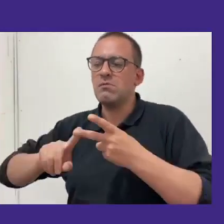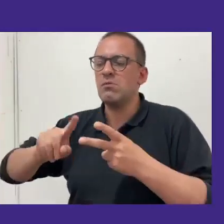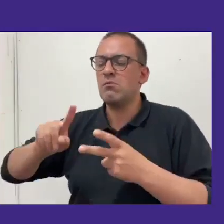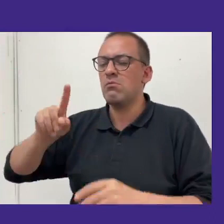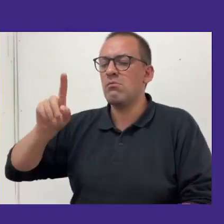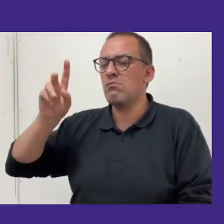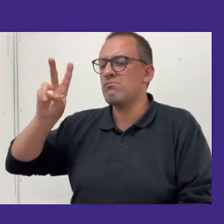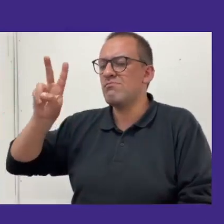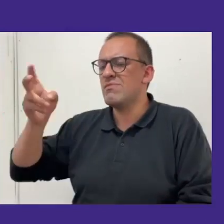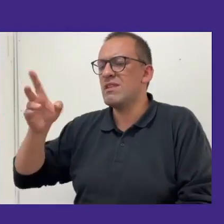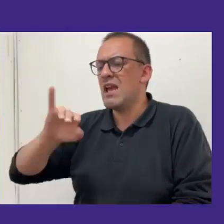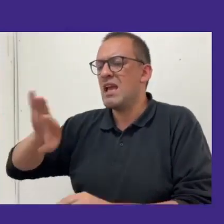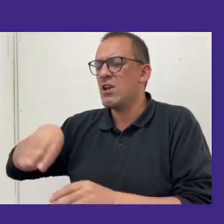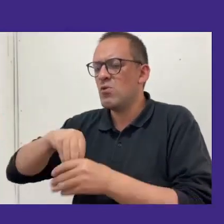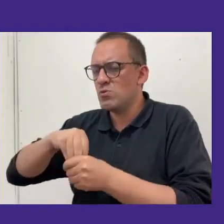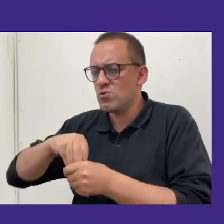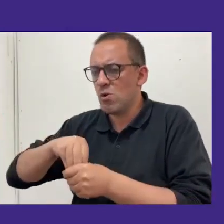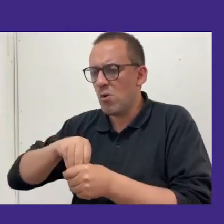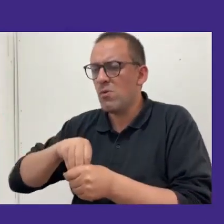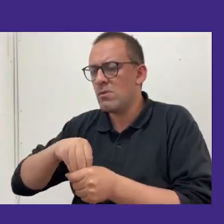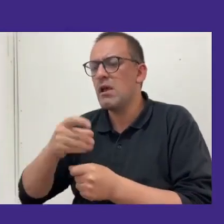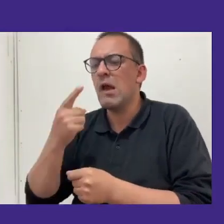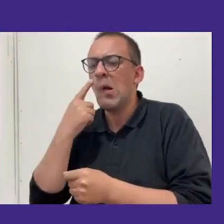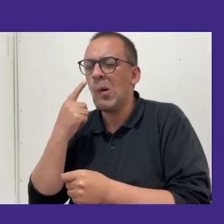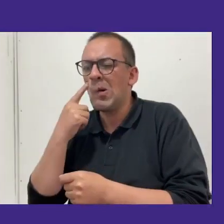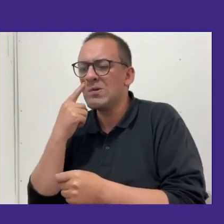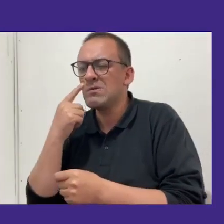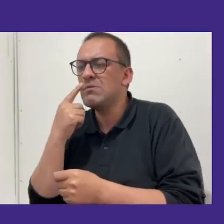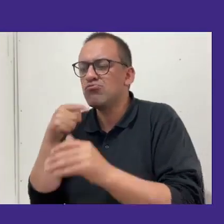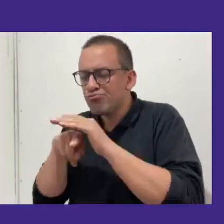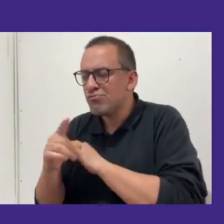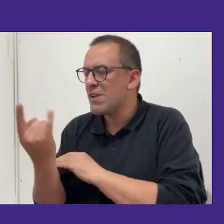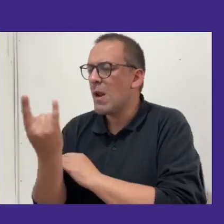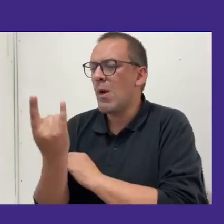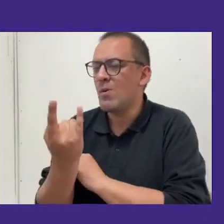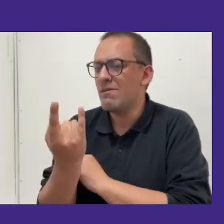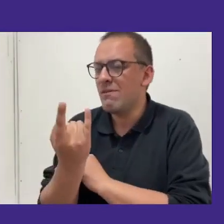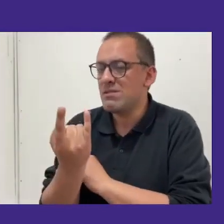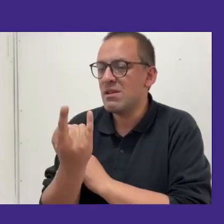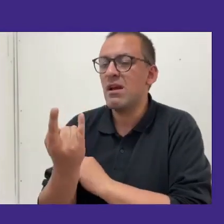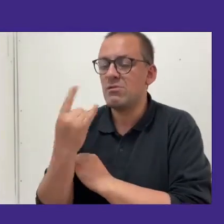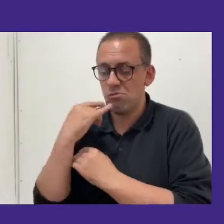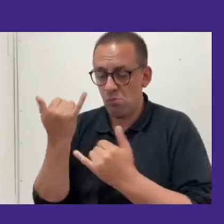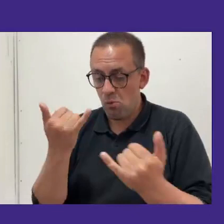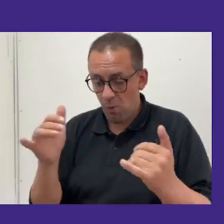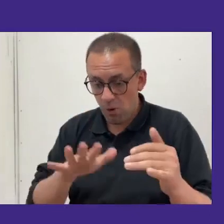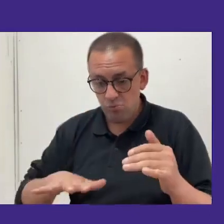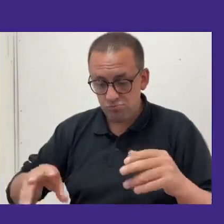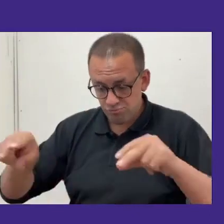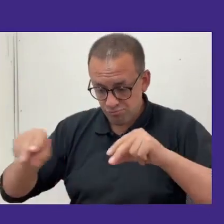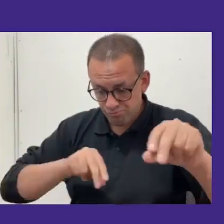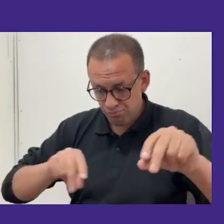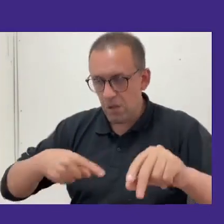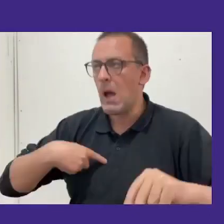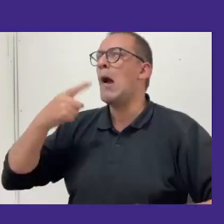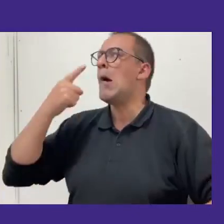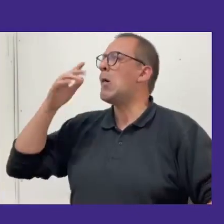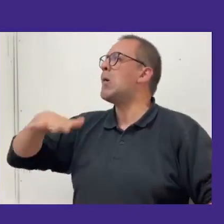inclusión, y de conocimiento sobre la universidad después de que los estudiantes lo jueguen.